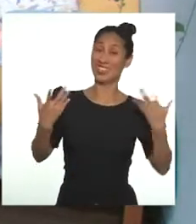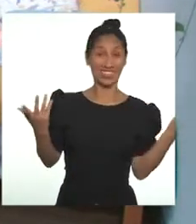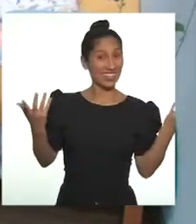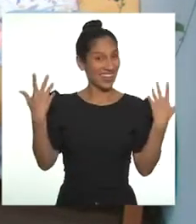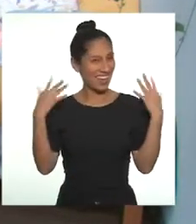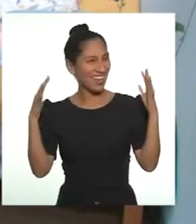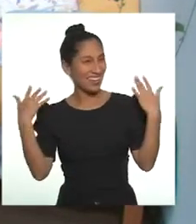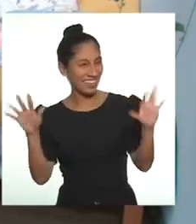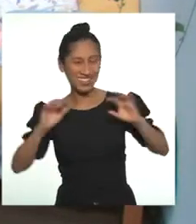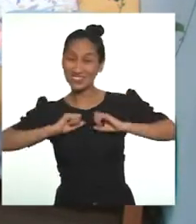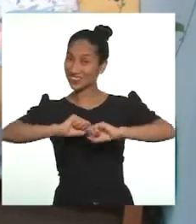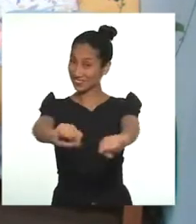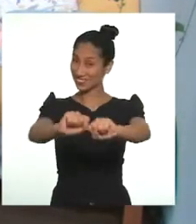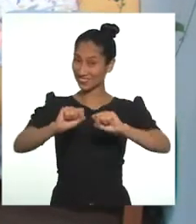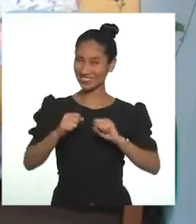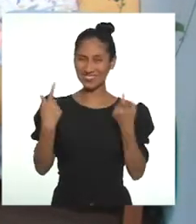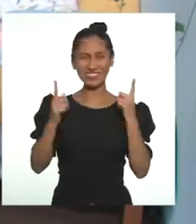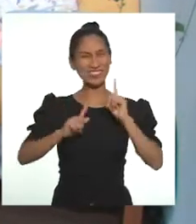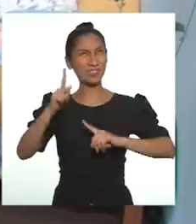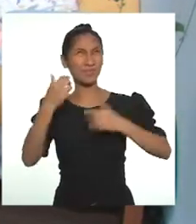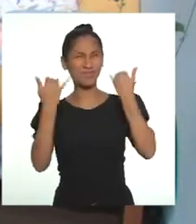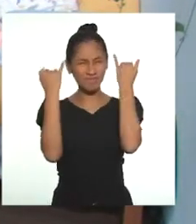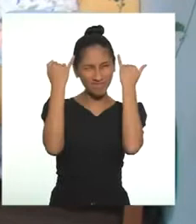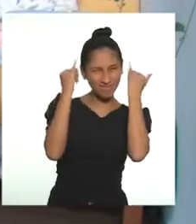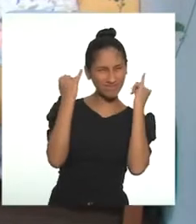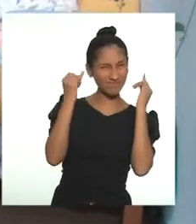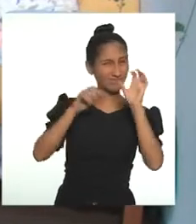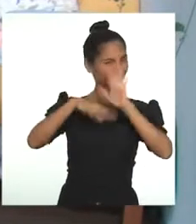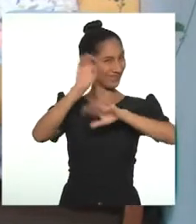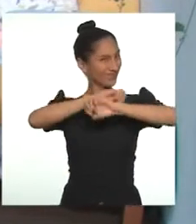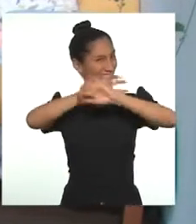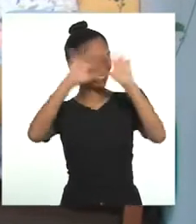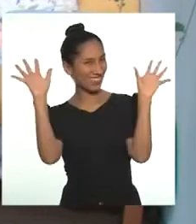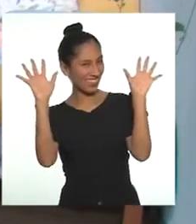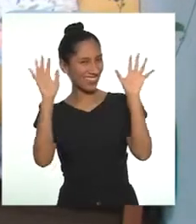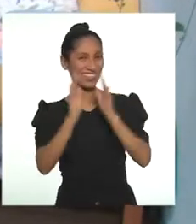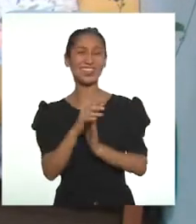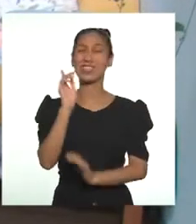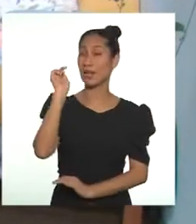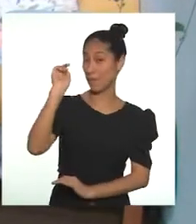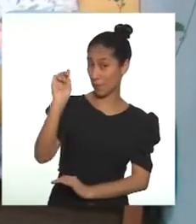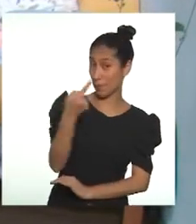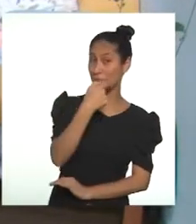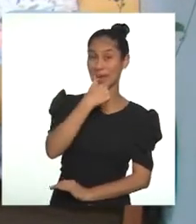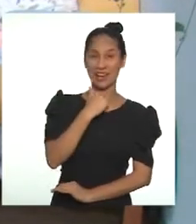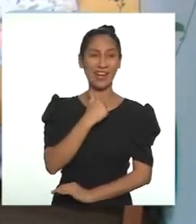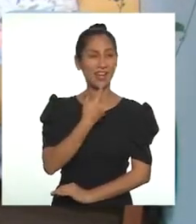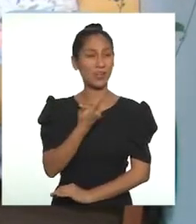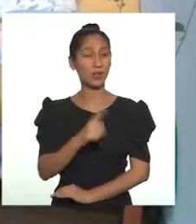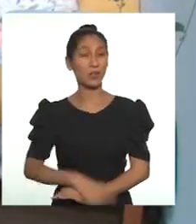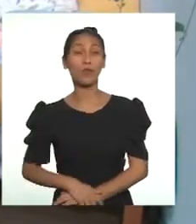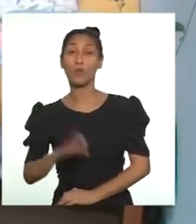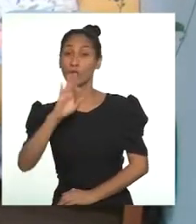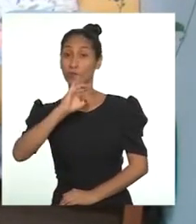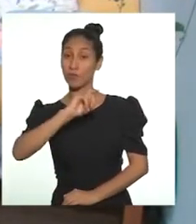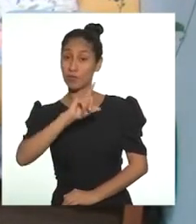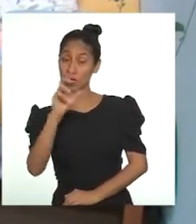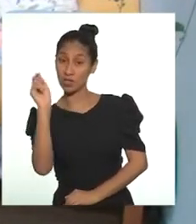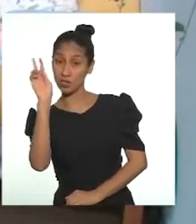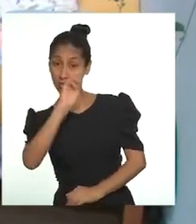Ahora que ya me activé, tengo algunas ideas mucho más claras. La primera es que los filtros son